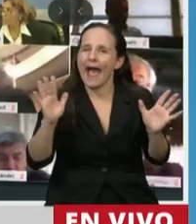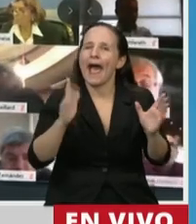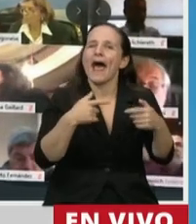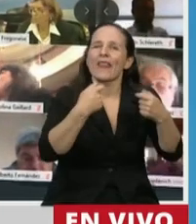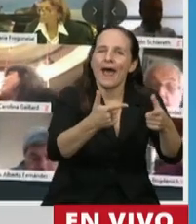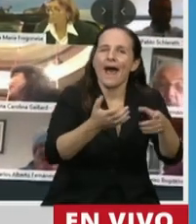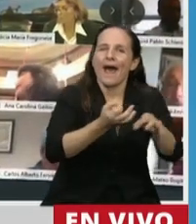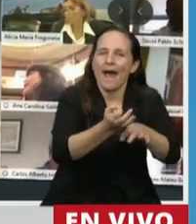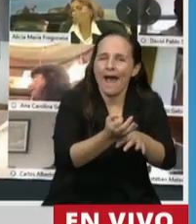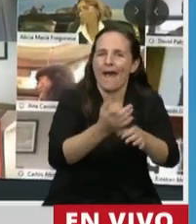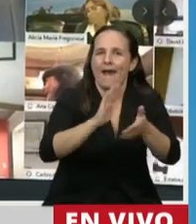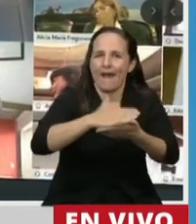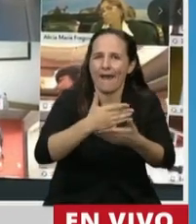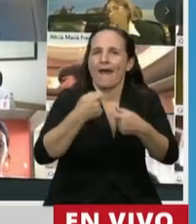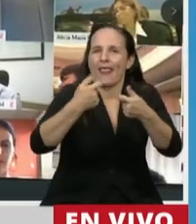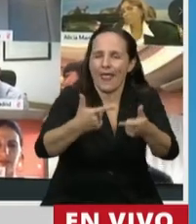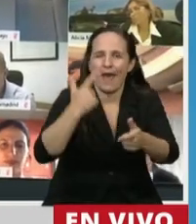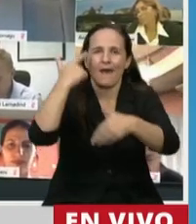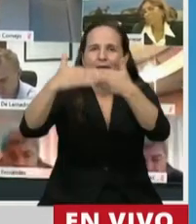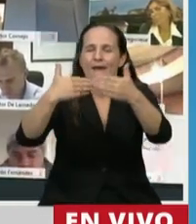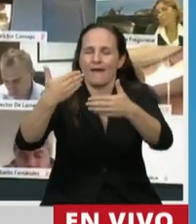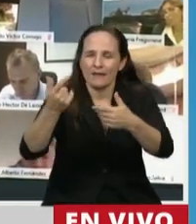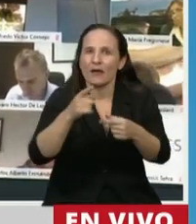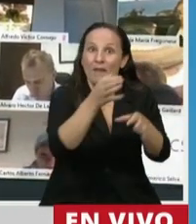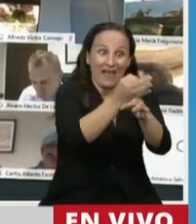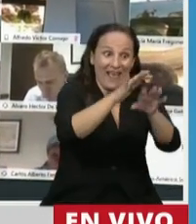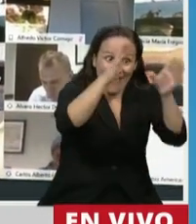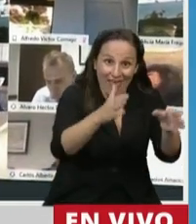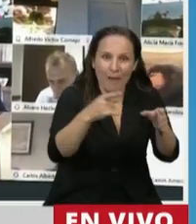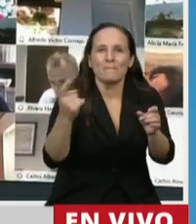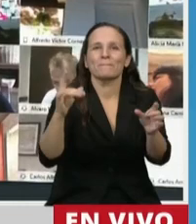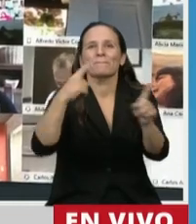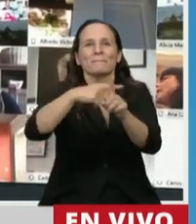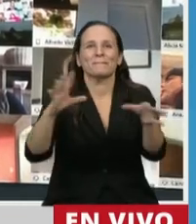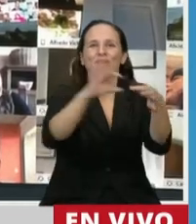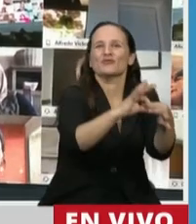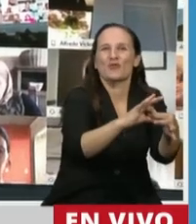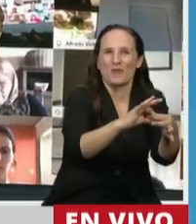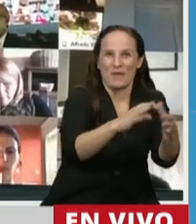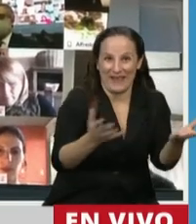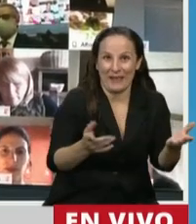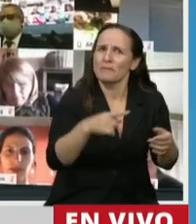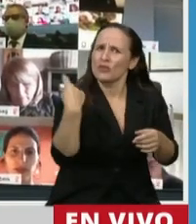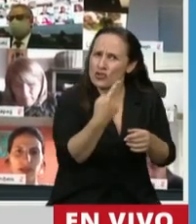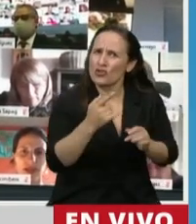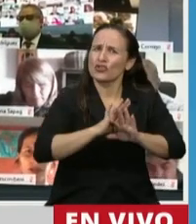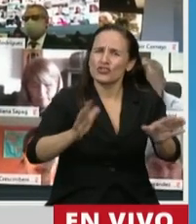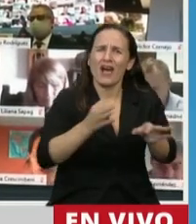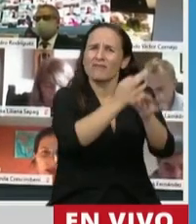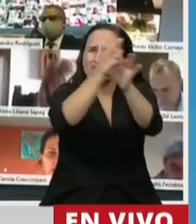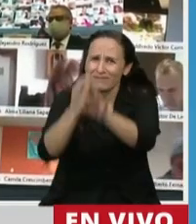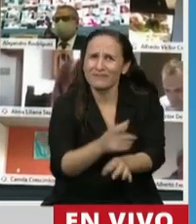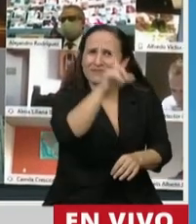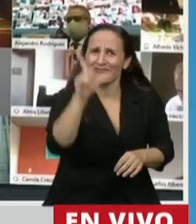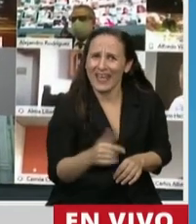profunda para complementar el sistema educativo. Fue así que dimos conexión a Internet al 60% de la matrícula del país,